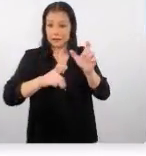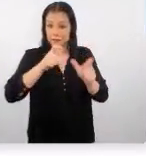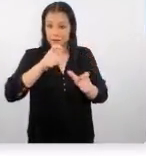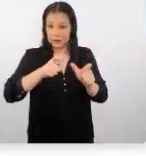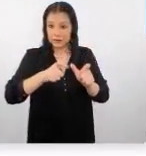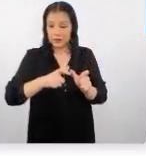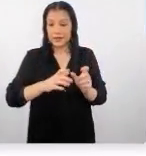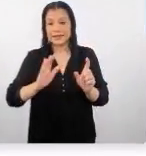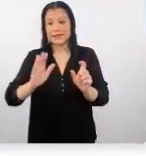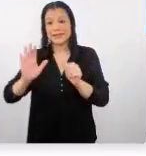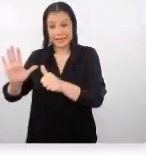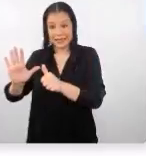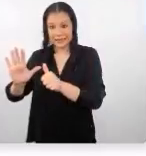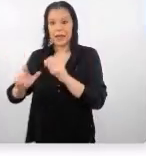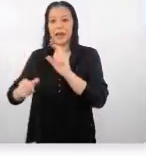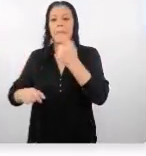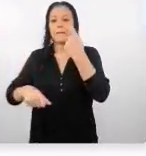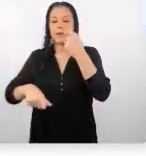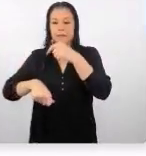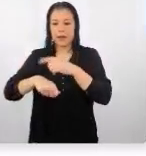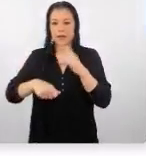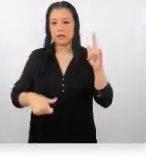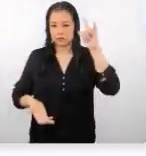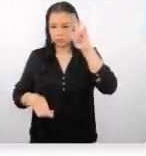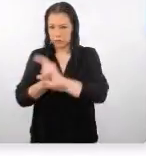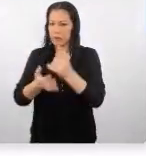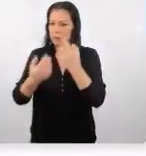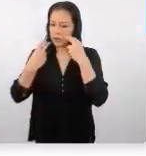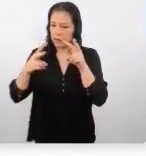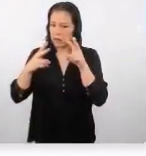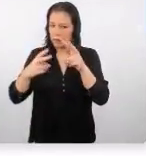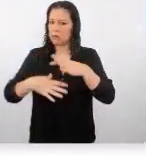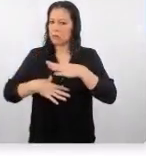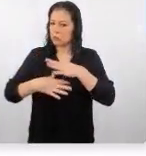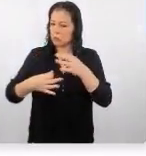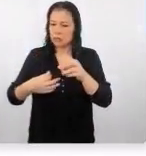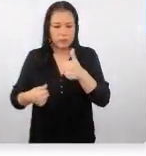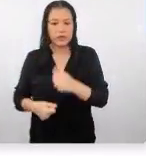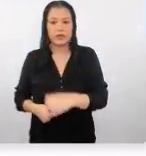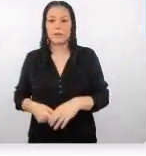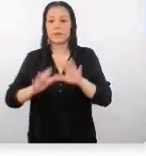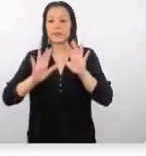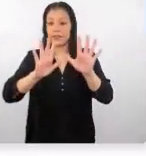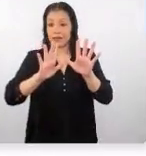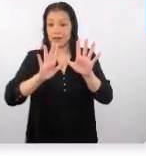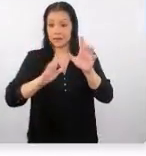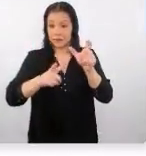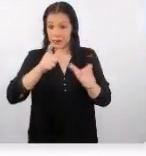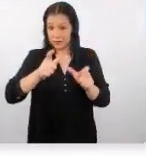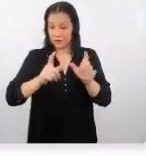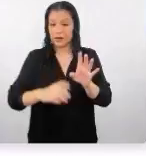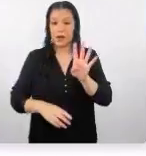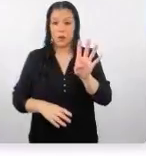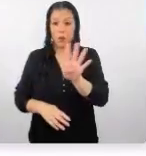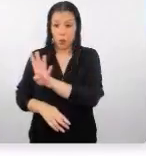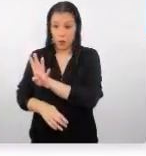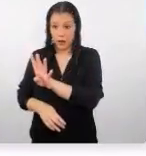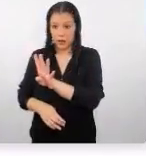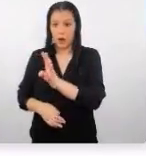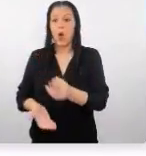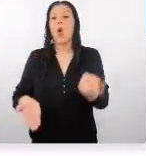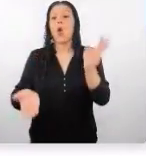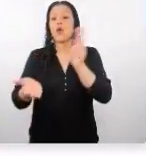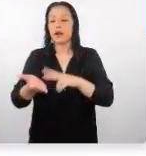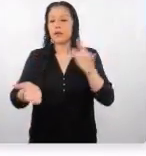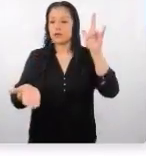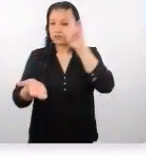visitando por primera vez, pero también es interesante ver el otro lado, cuatro de cada diez estaría repitiendo el